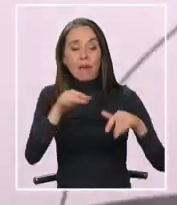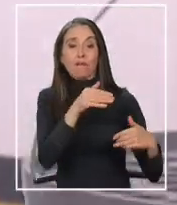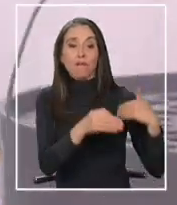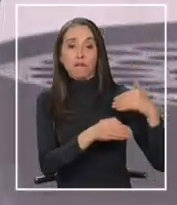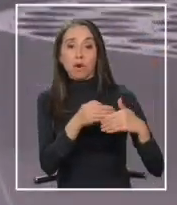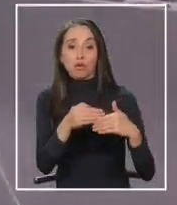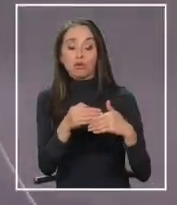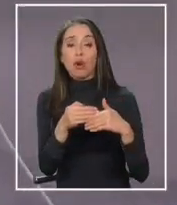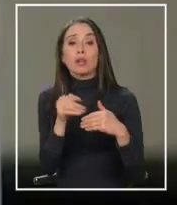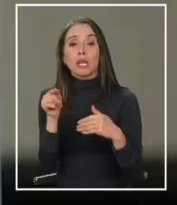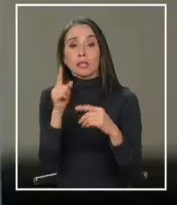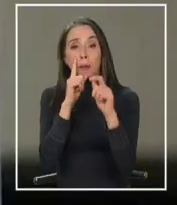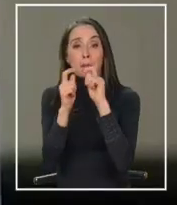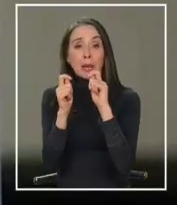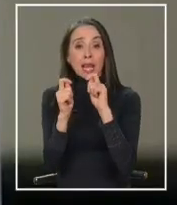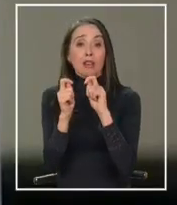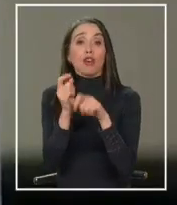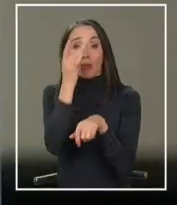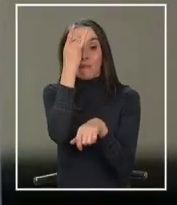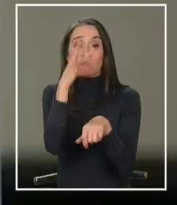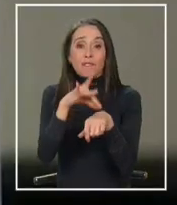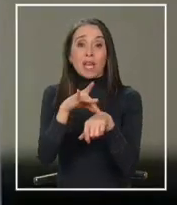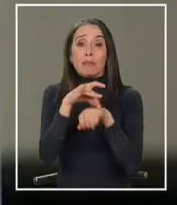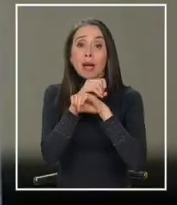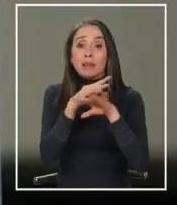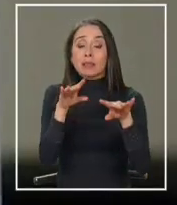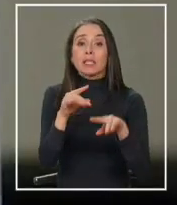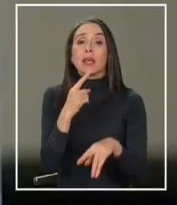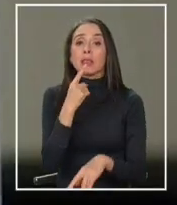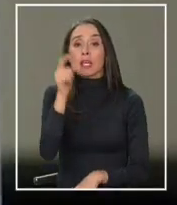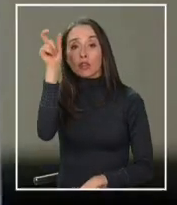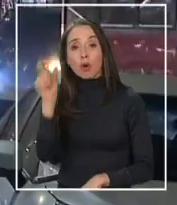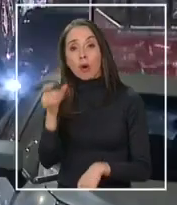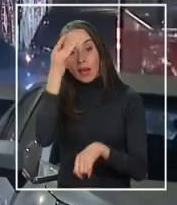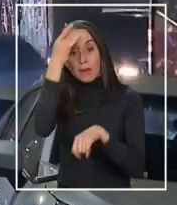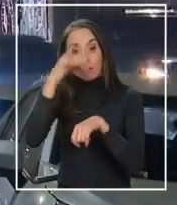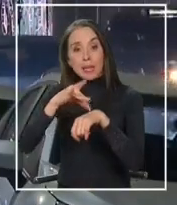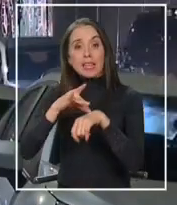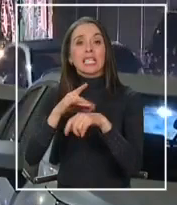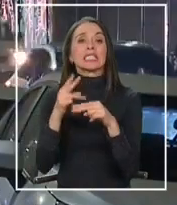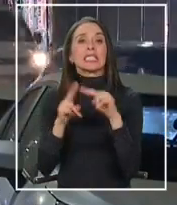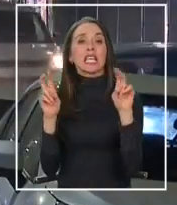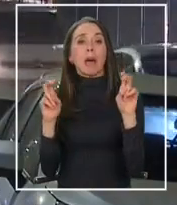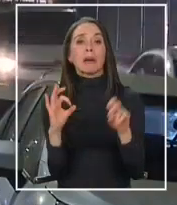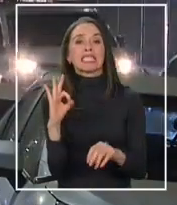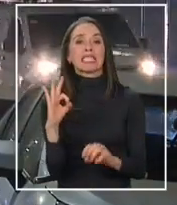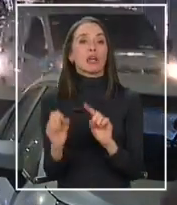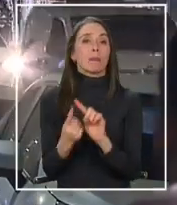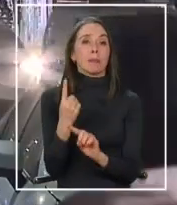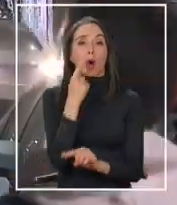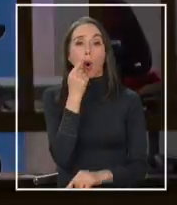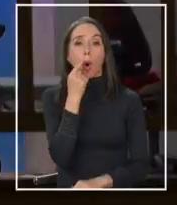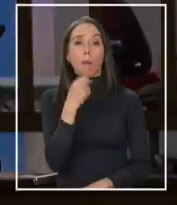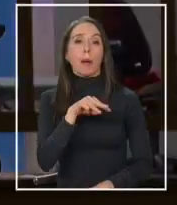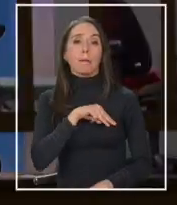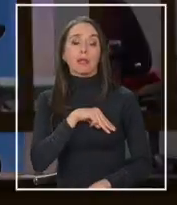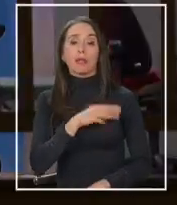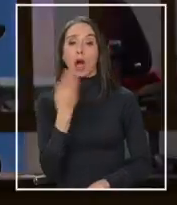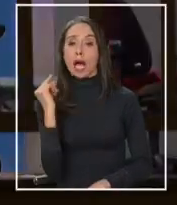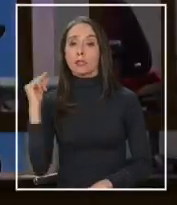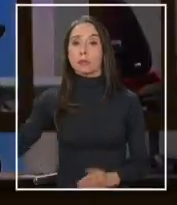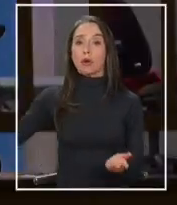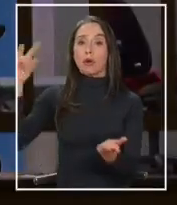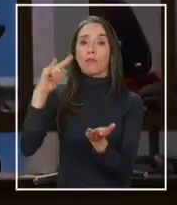operativo ante esta nueva amenaza sanitaria informó esta tarde que el paciente Cero es un hombre de la región metropolitana que habría llegado